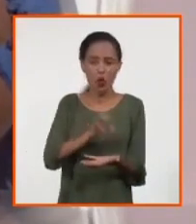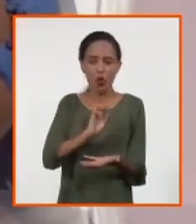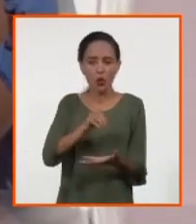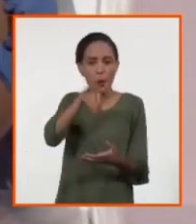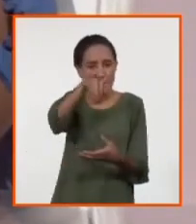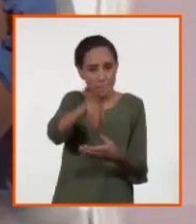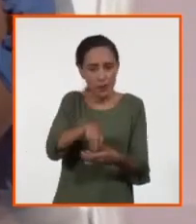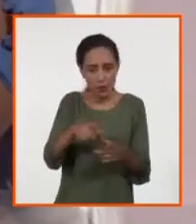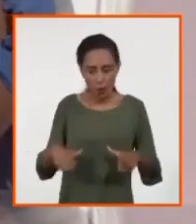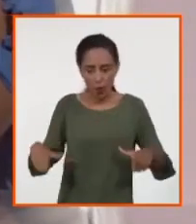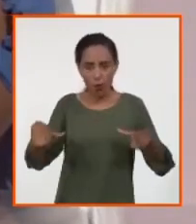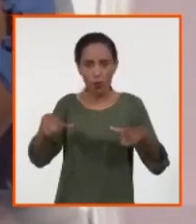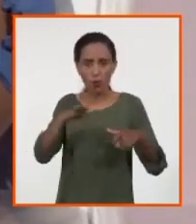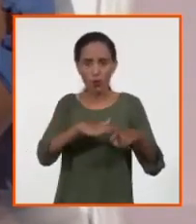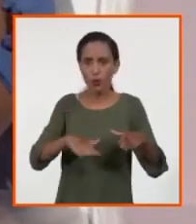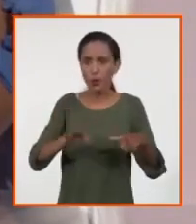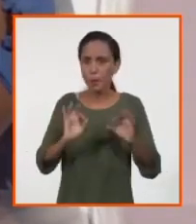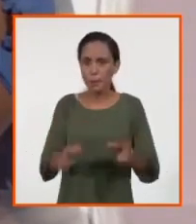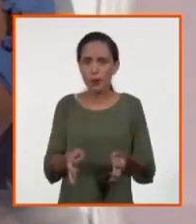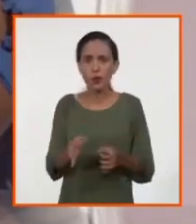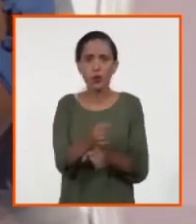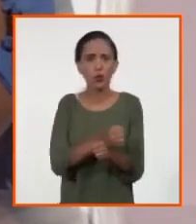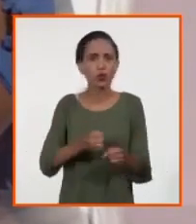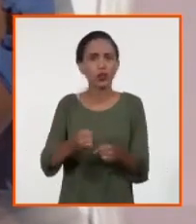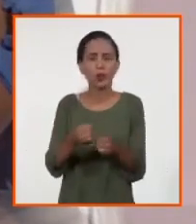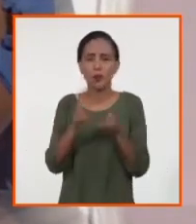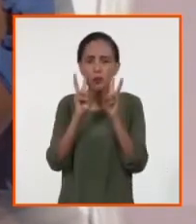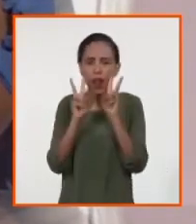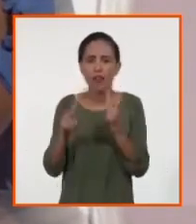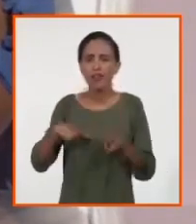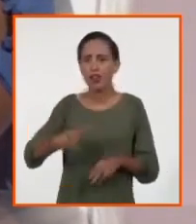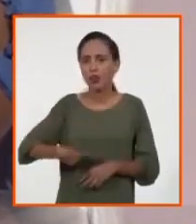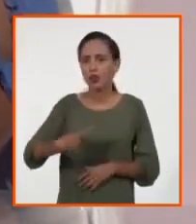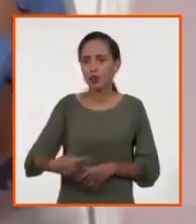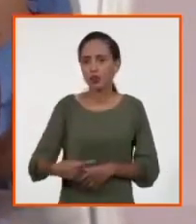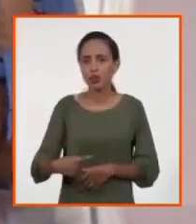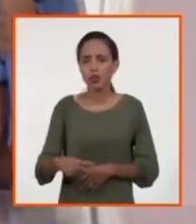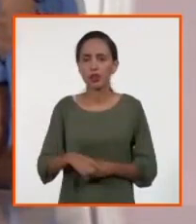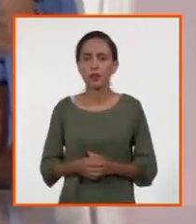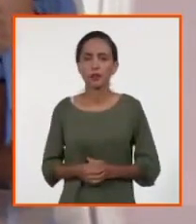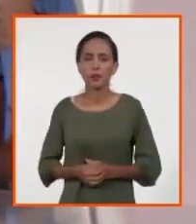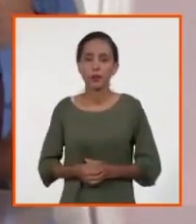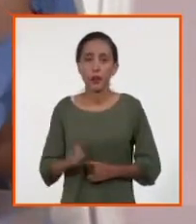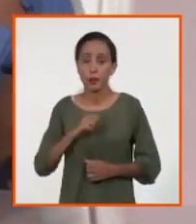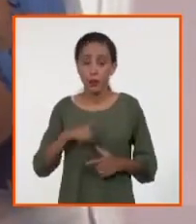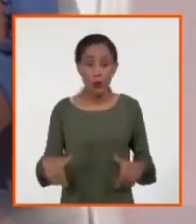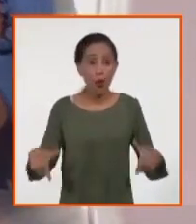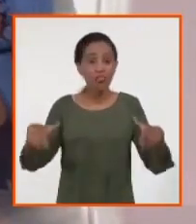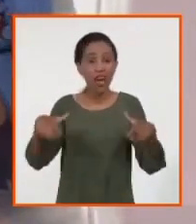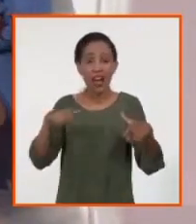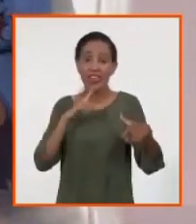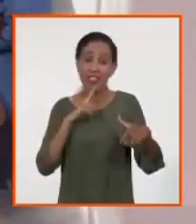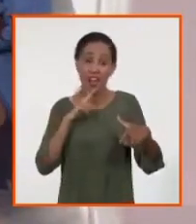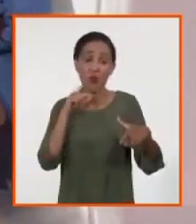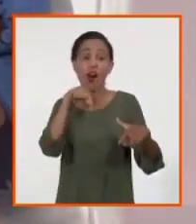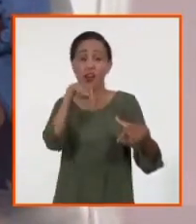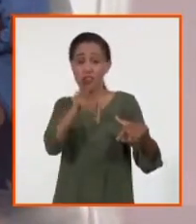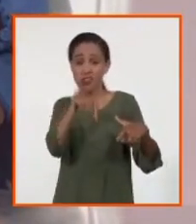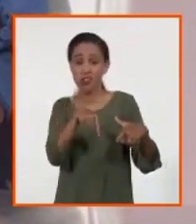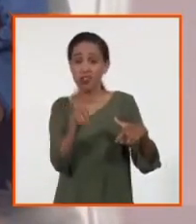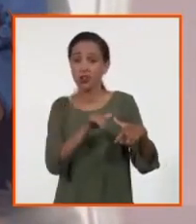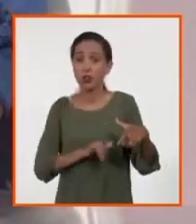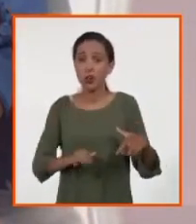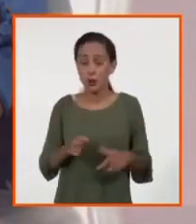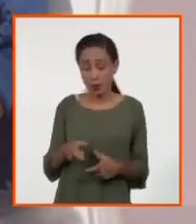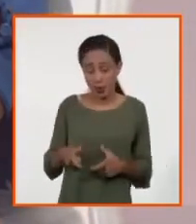depósito que utilizamos para la vida cotidiana, para los diarios, en el tanque de agua, en esta taza